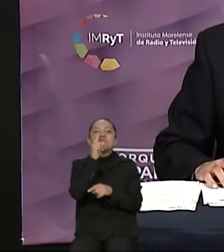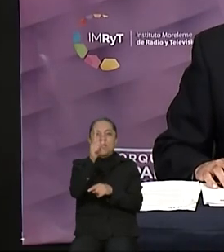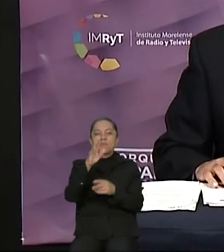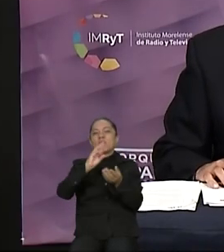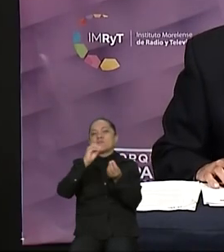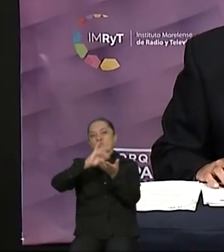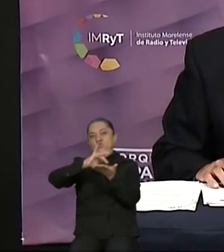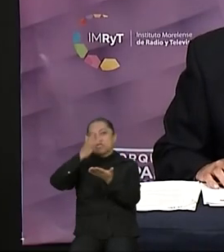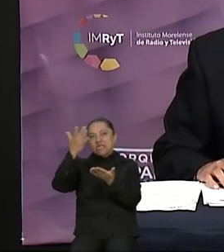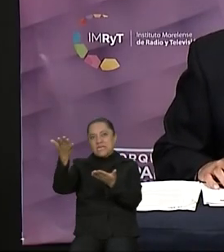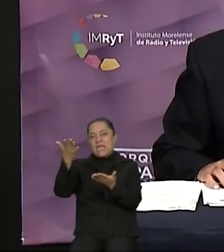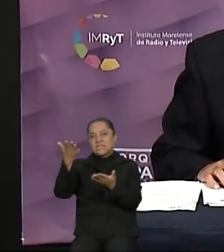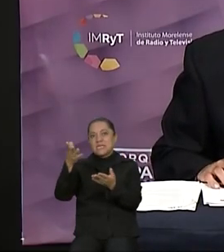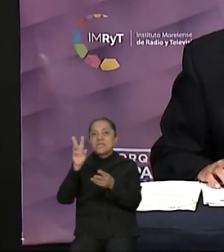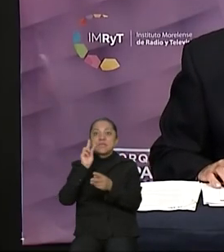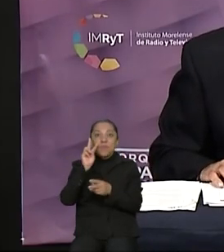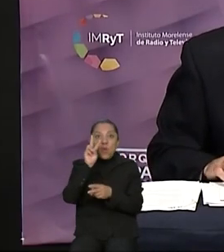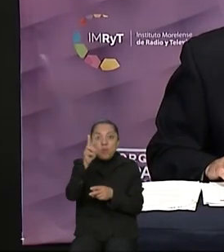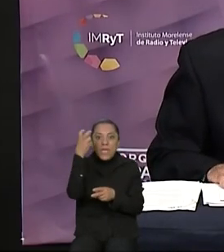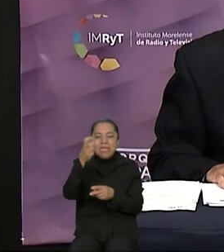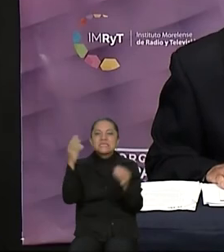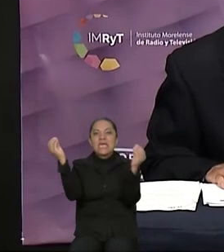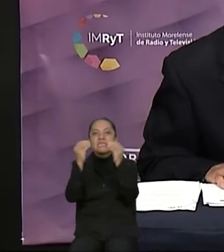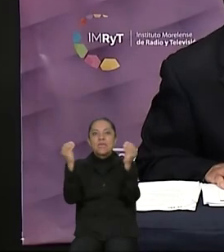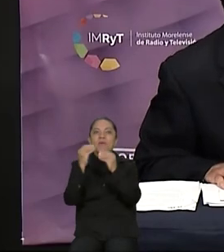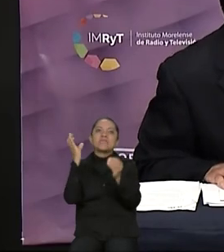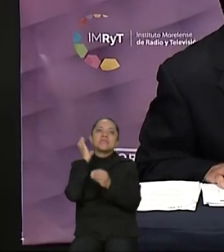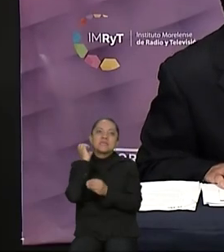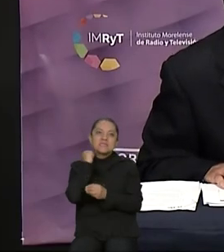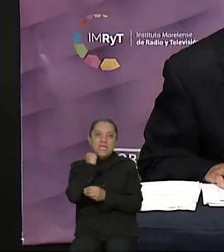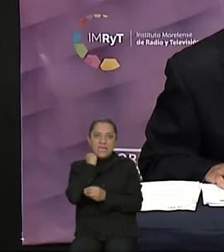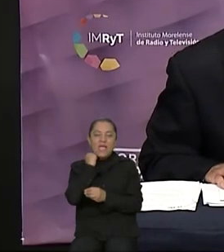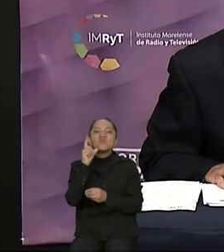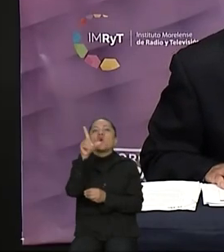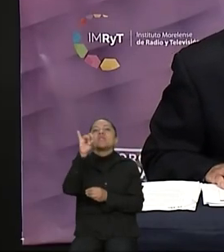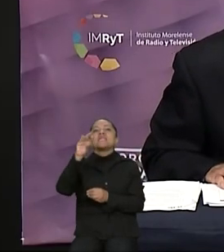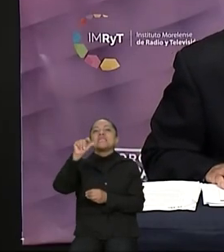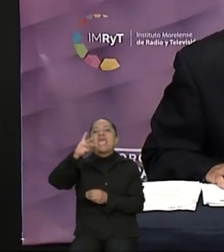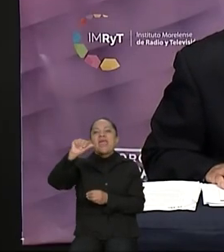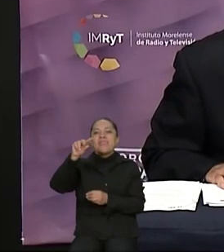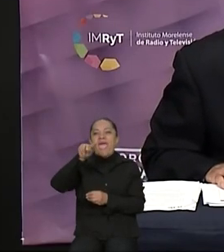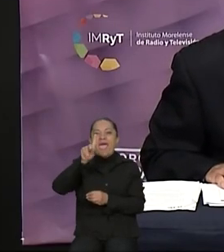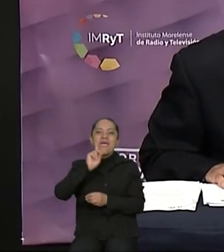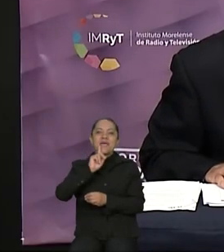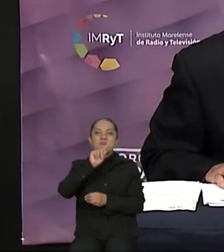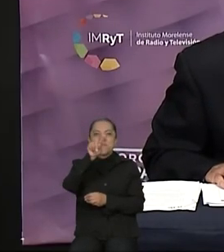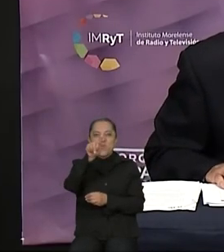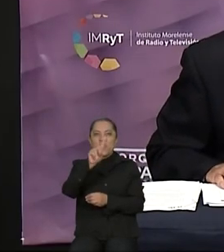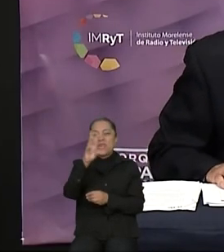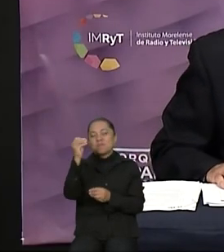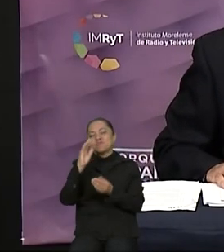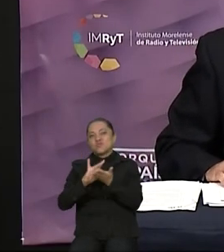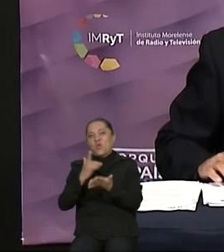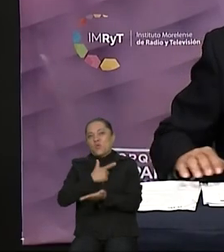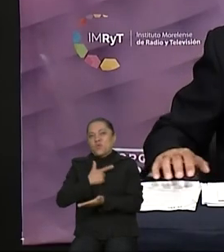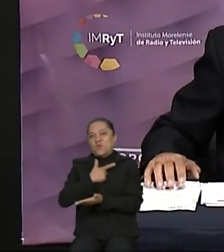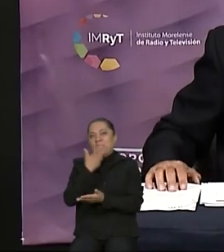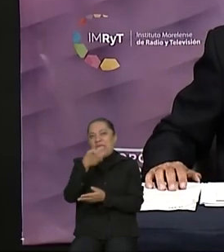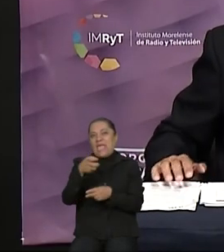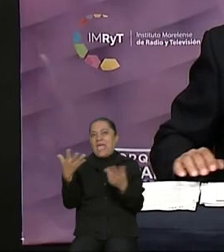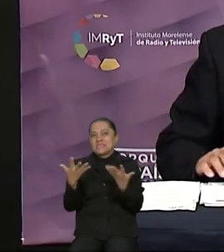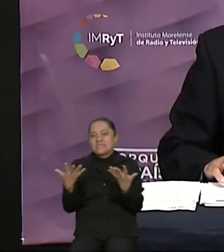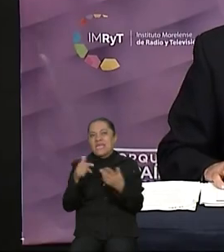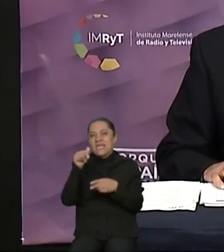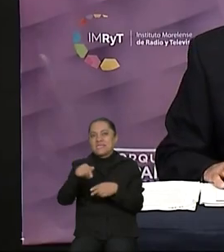este debate al Senado de la República Liliana Maret es un placer haber estado contigo en la moderación de este evento nombre al contrario gracias